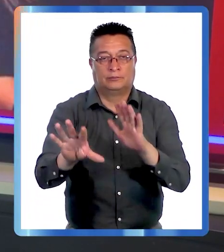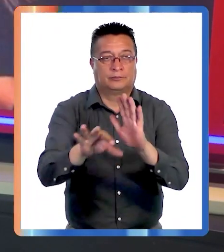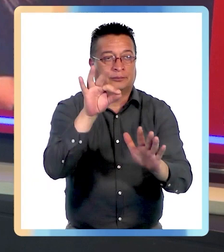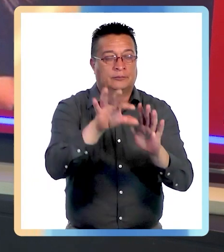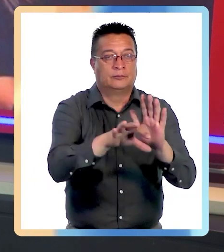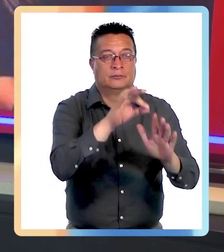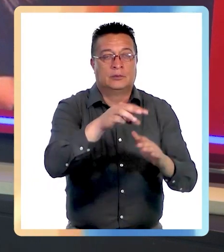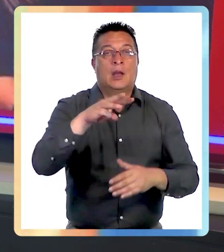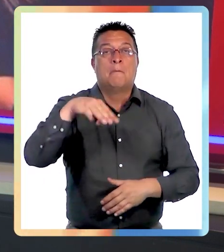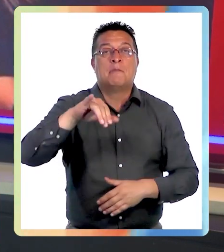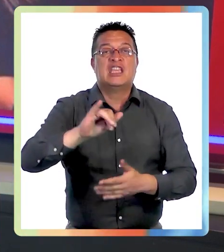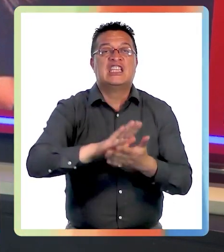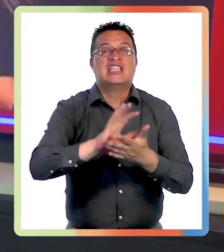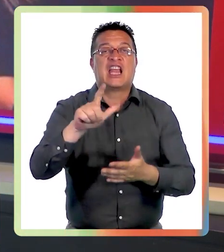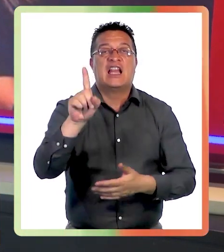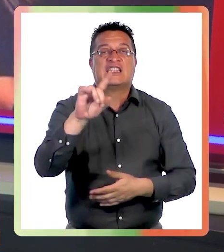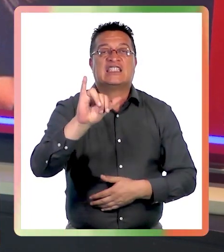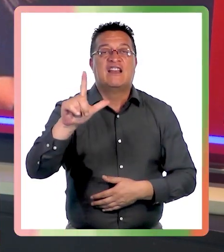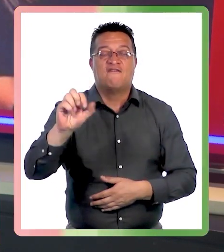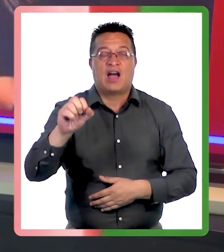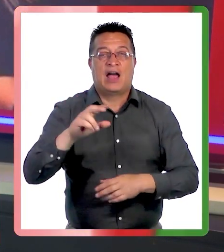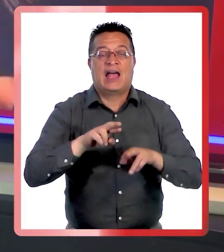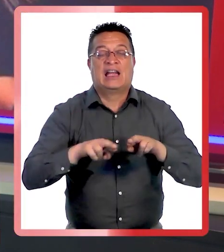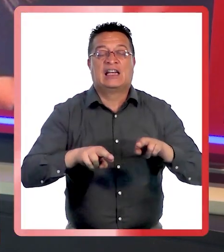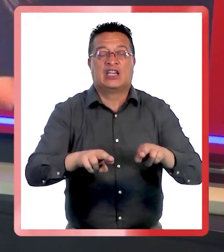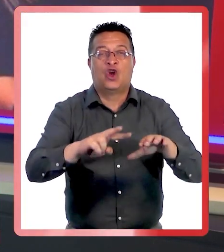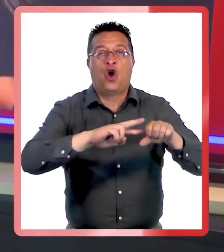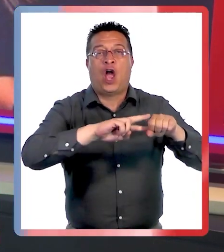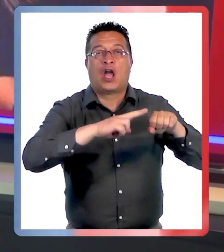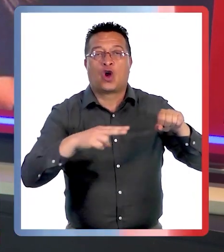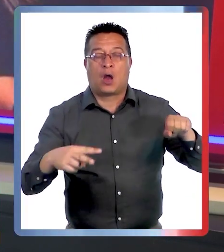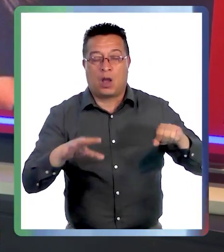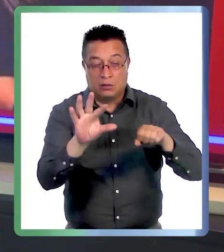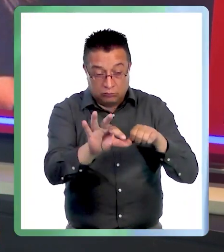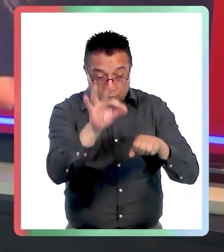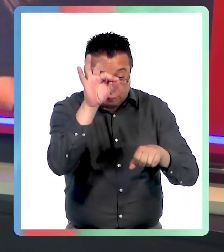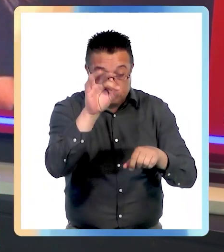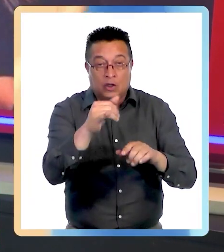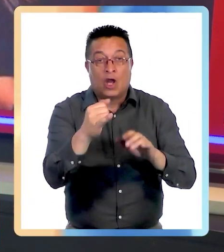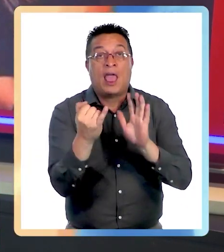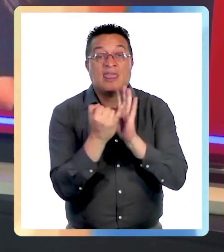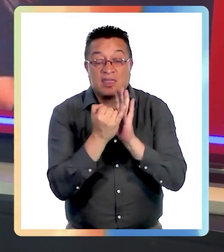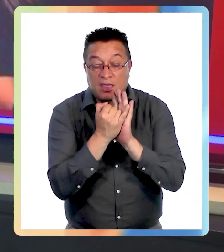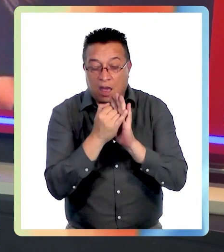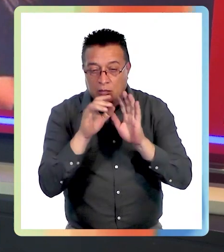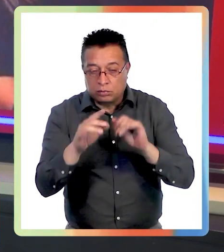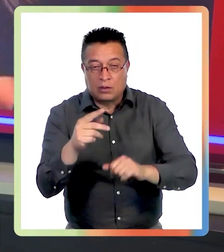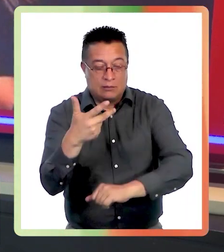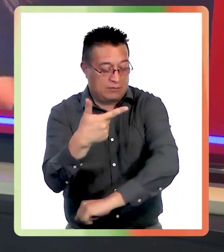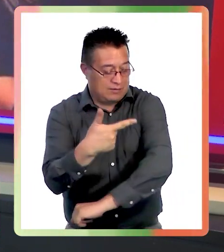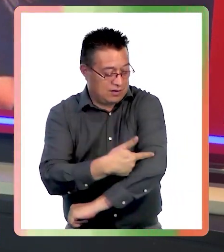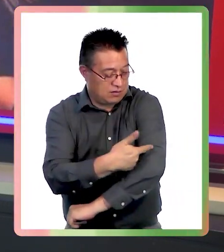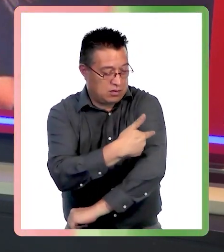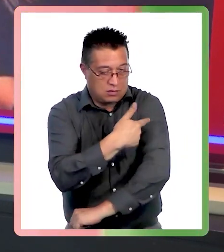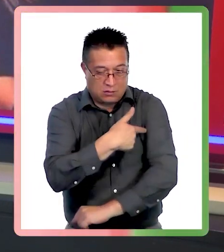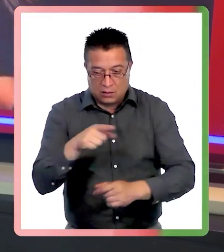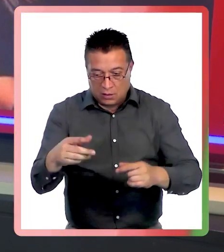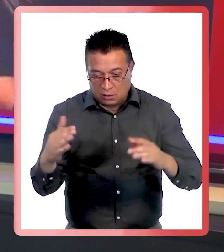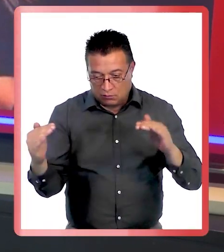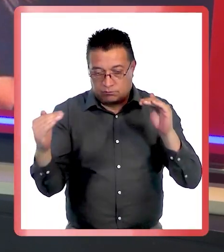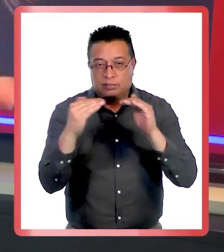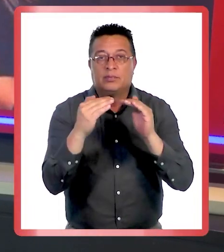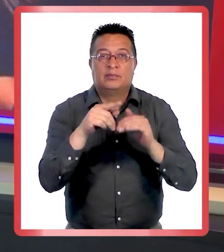hallazgo de los restos de Michel Silva en el río Aconcagua. La identidad del cuerpo pudo confirmarse gracias a los tatuajes que